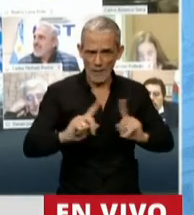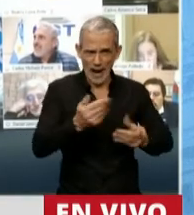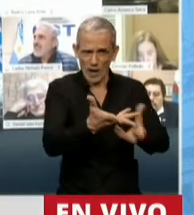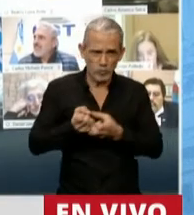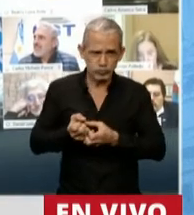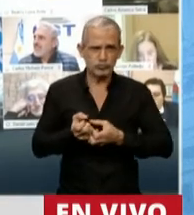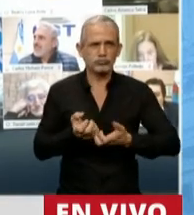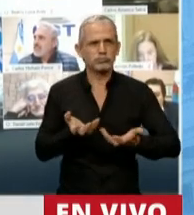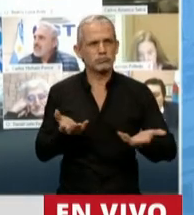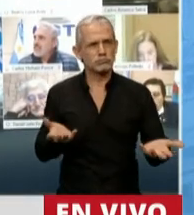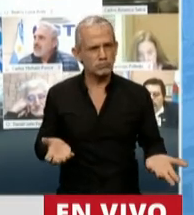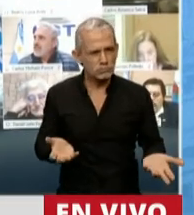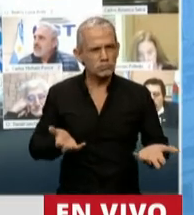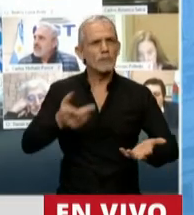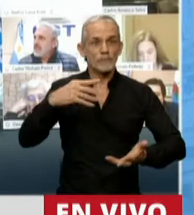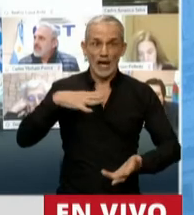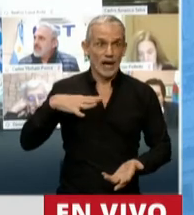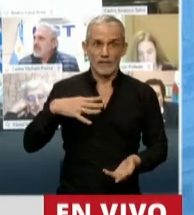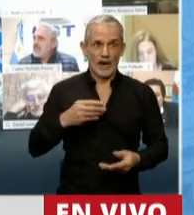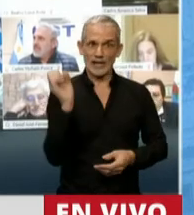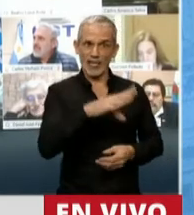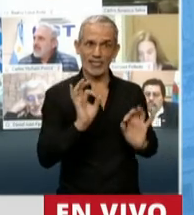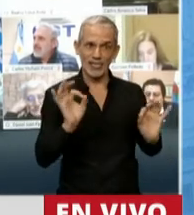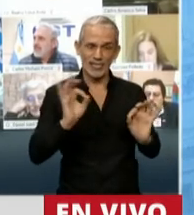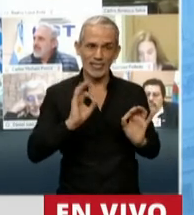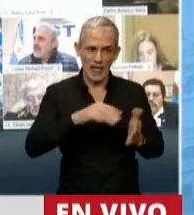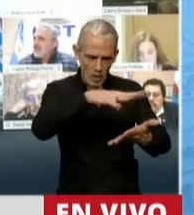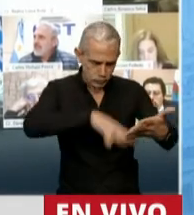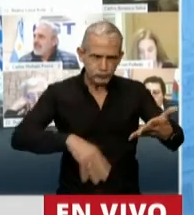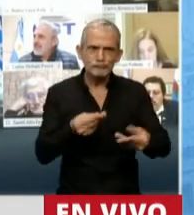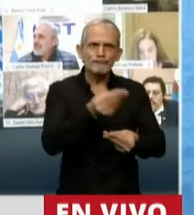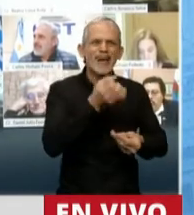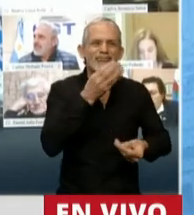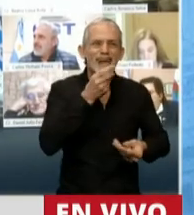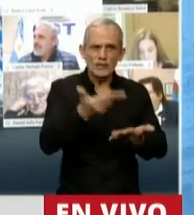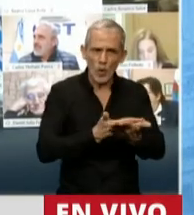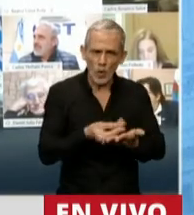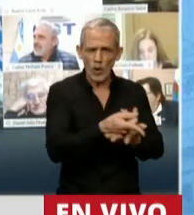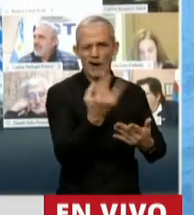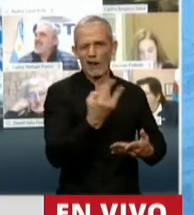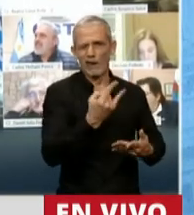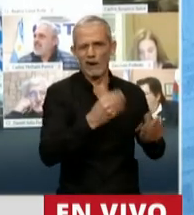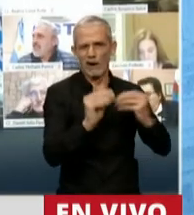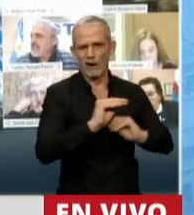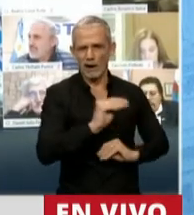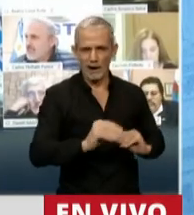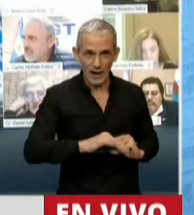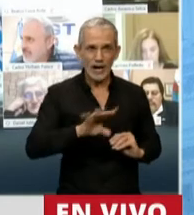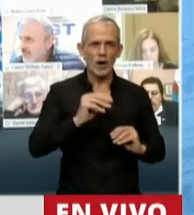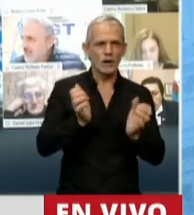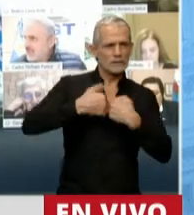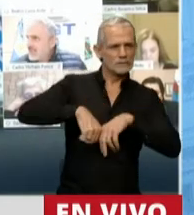Estando acreditada la falta de presentación o la presentación de declaraciones juradas engañosas, ocultaciones